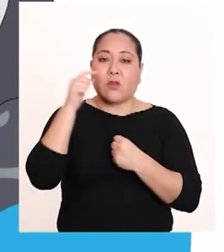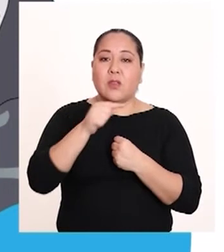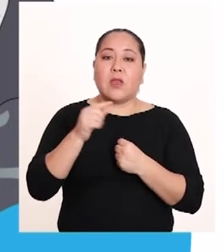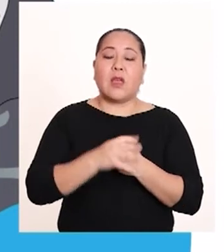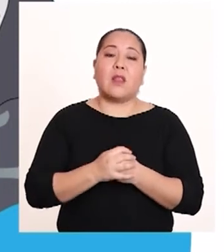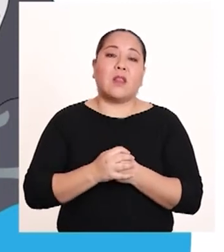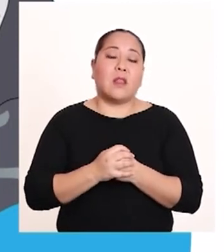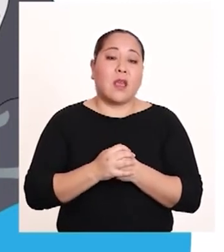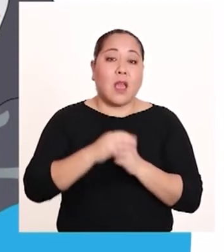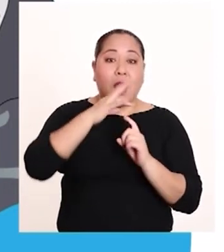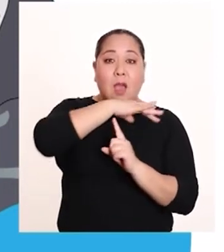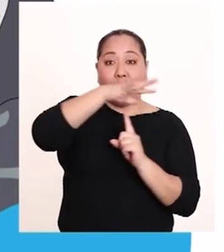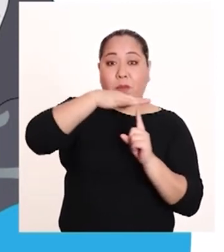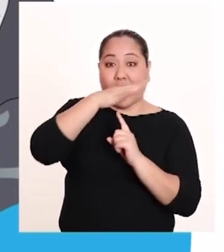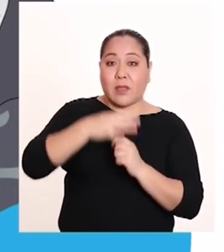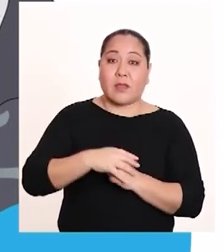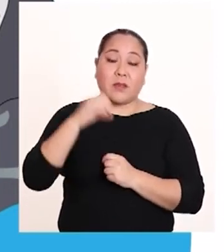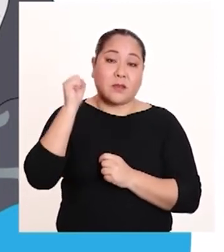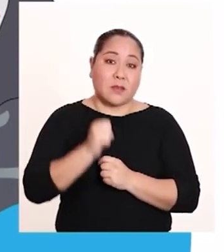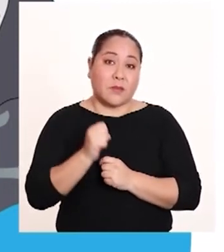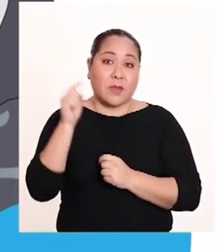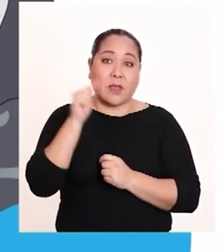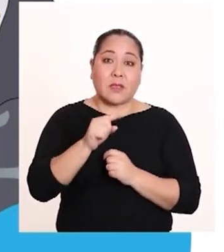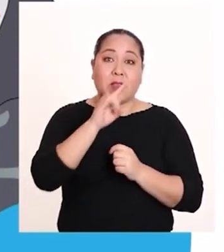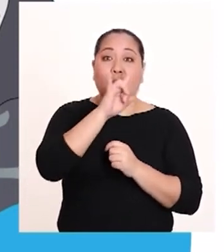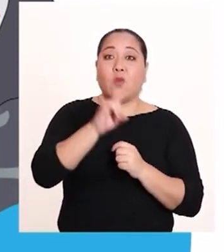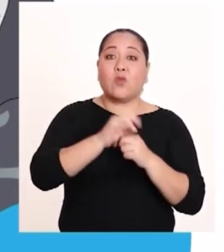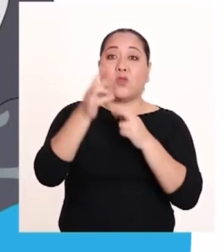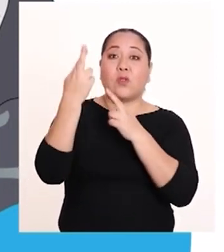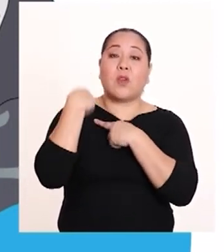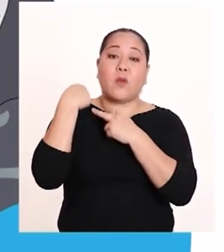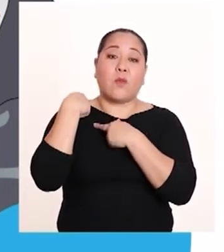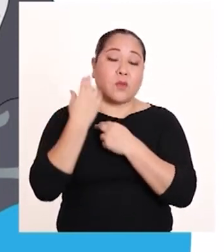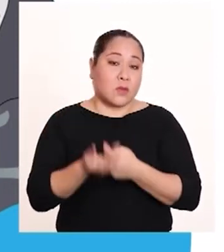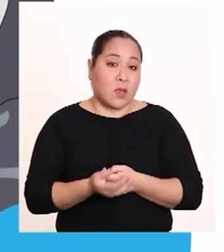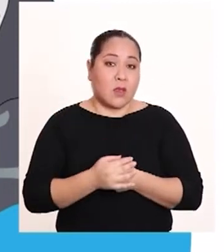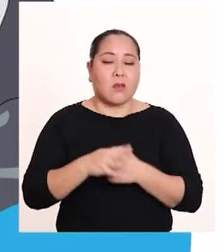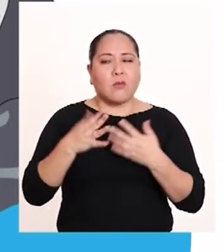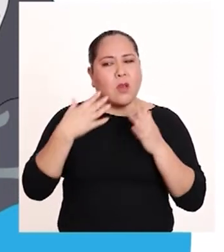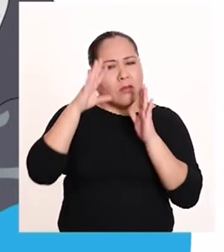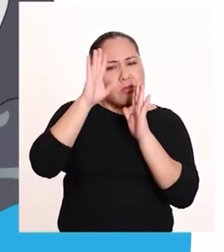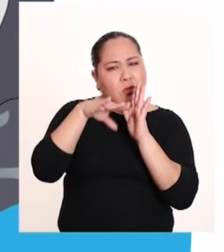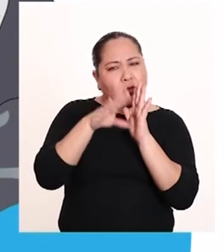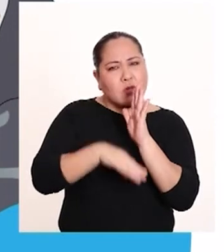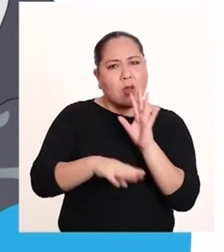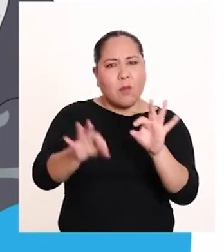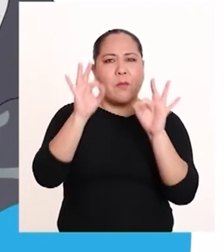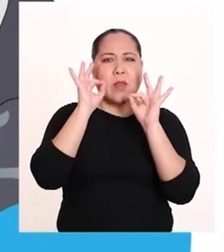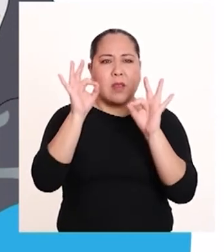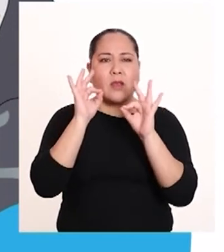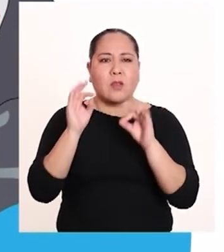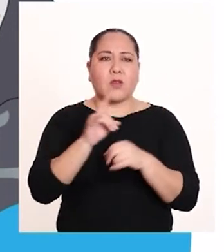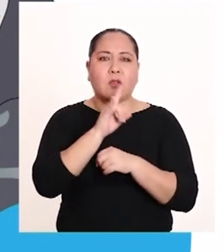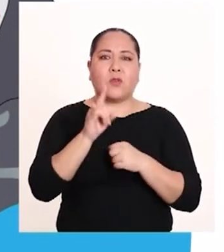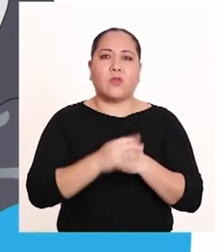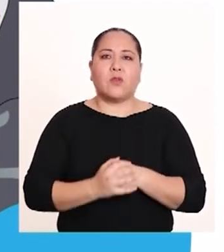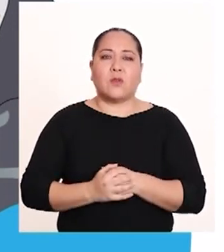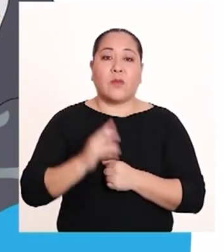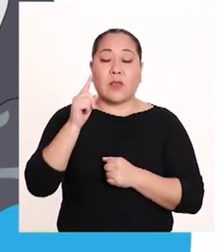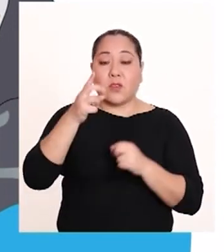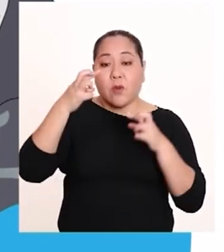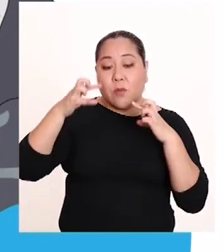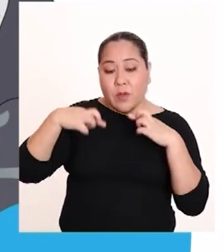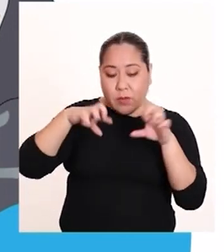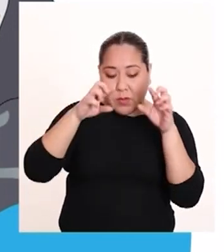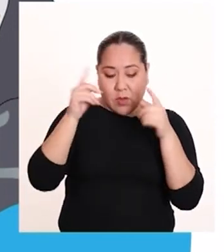y el ambiente. Definitivamente, su uso responsable puede reducir los riesgos que producen, lo